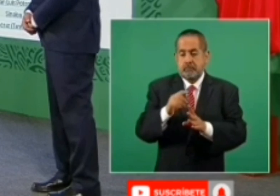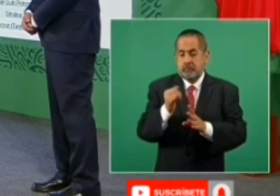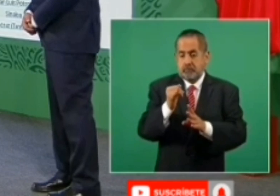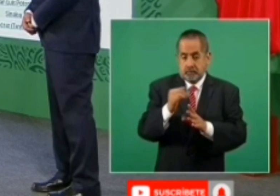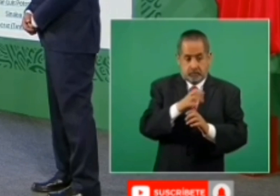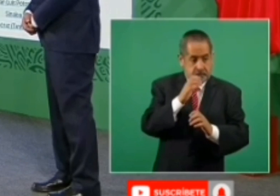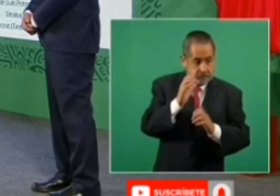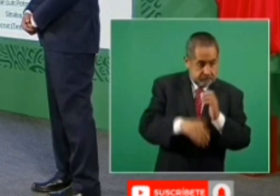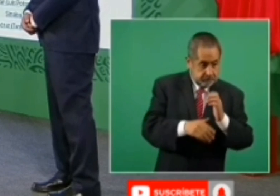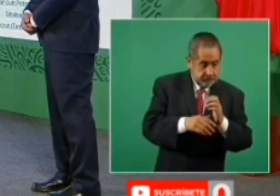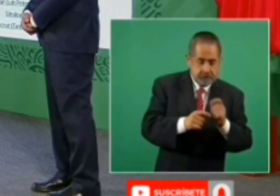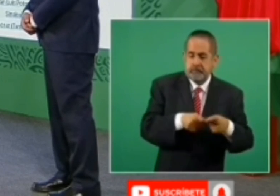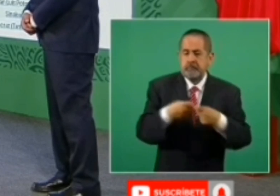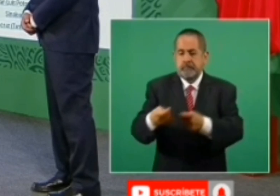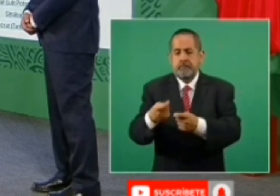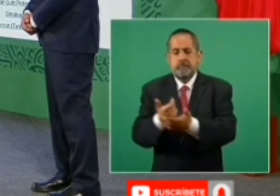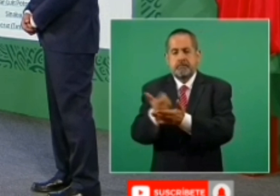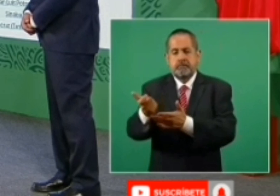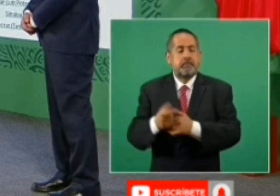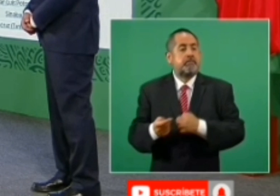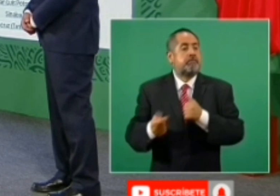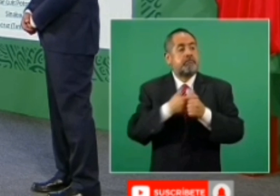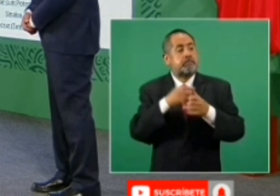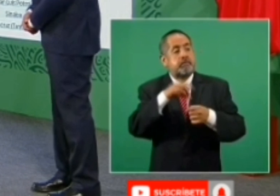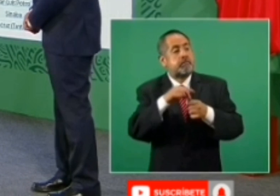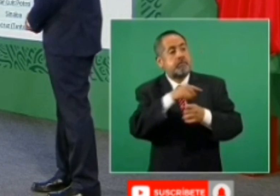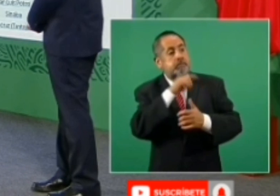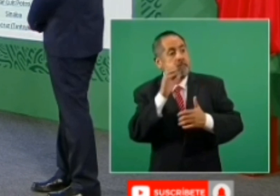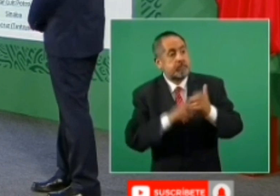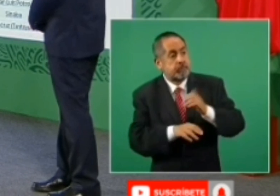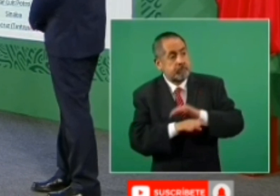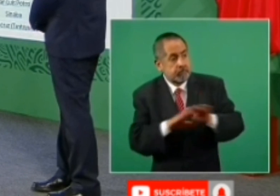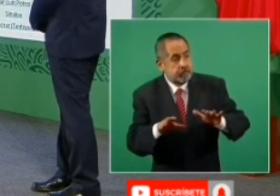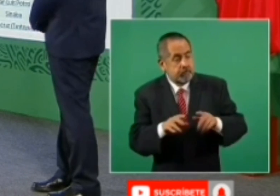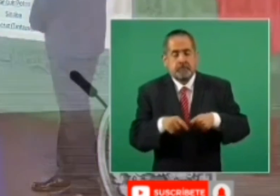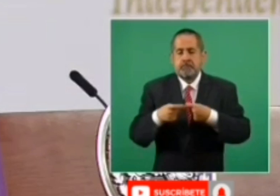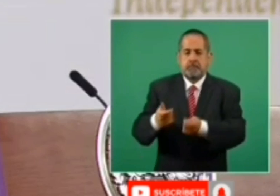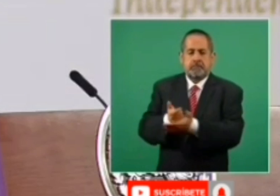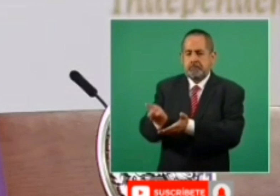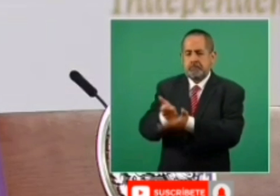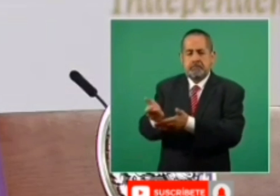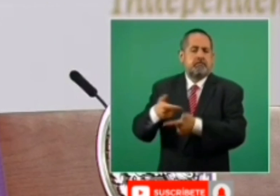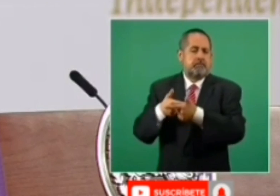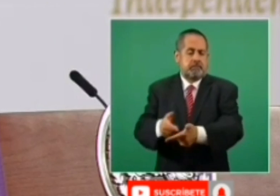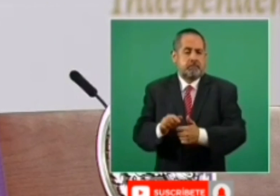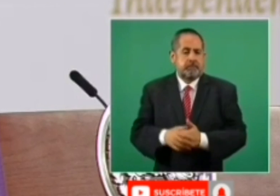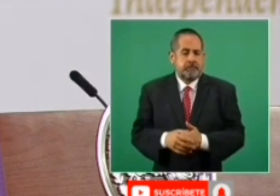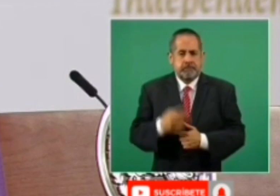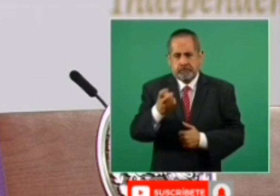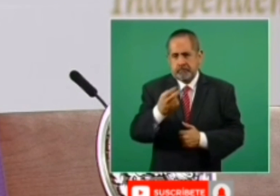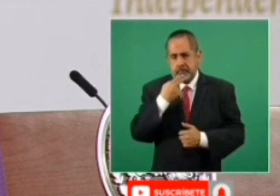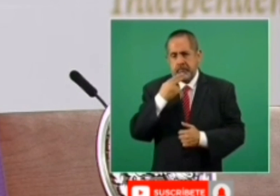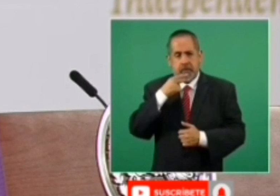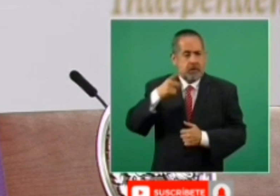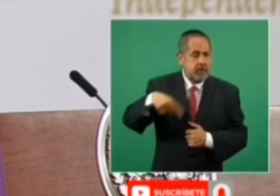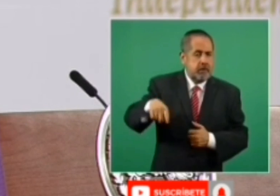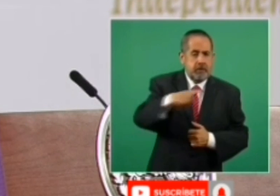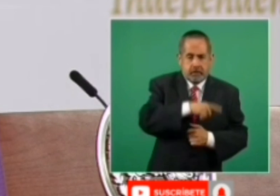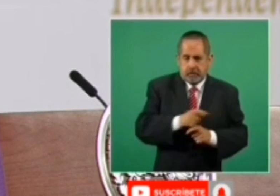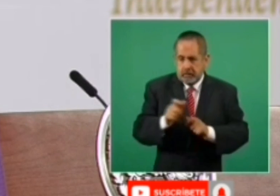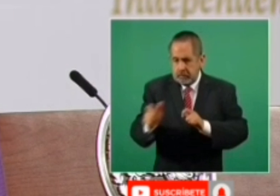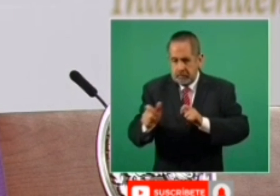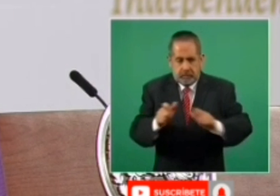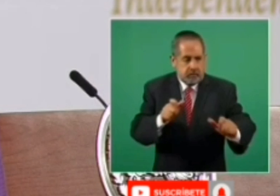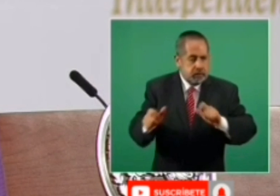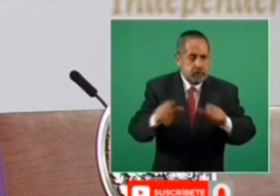electoral. De esta manera, aseguramos que las sembradoras y los sembradores cuenten con el apoyo económico que